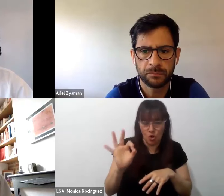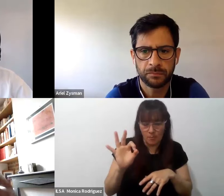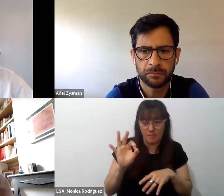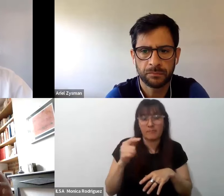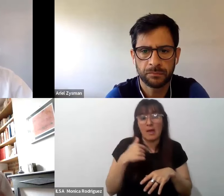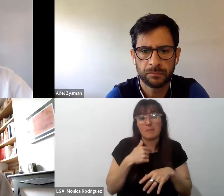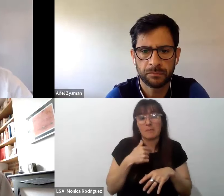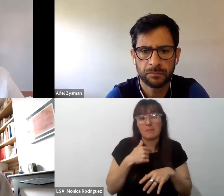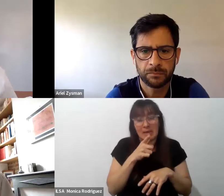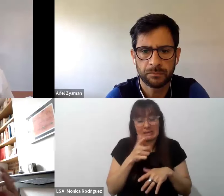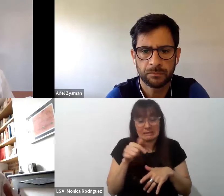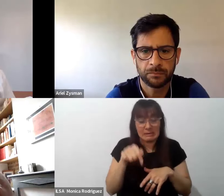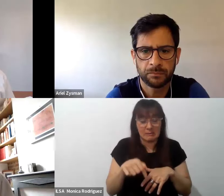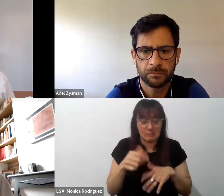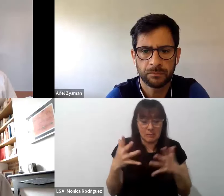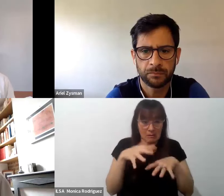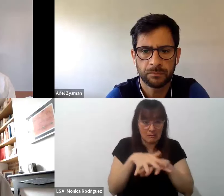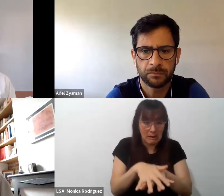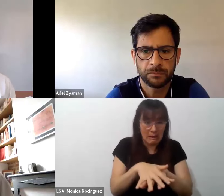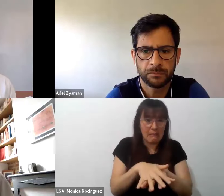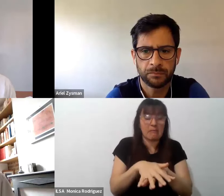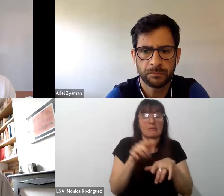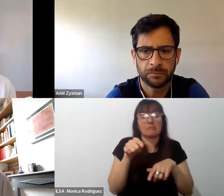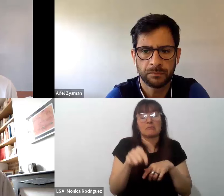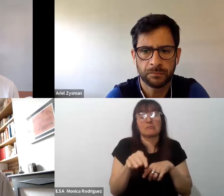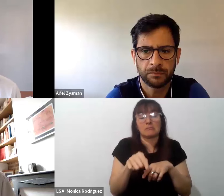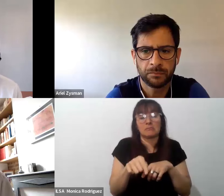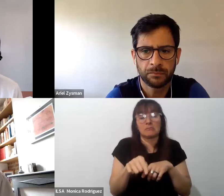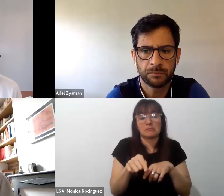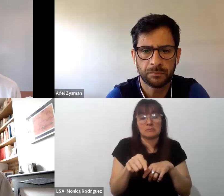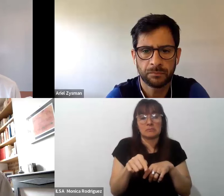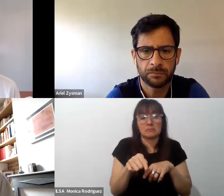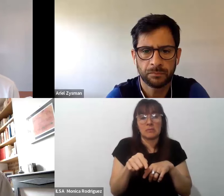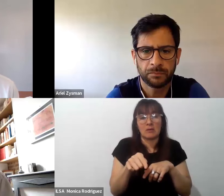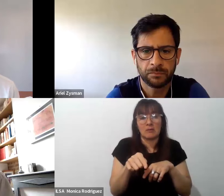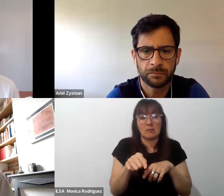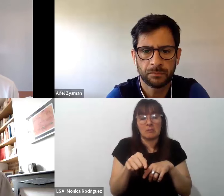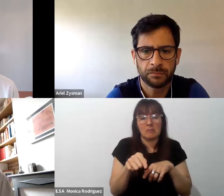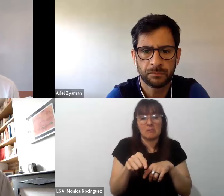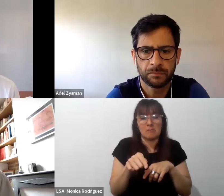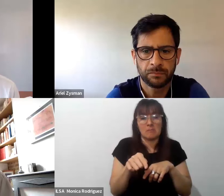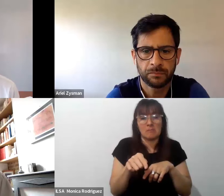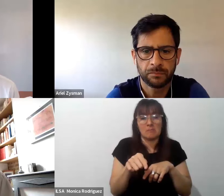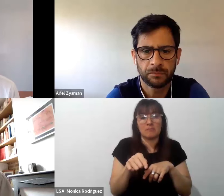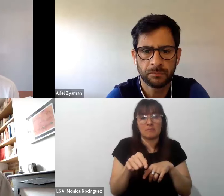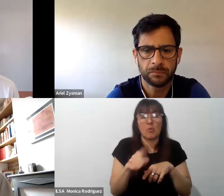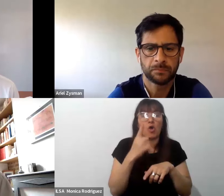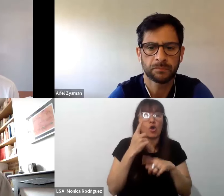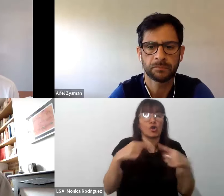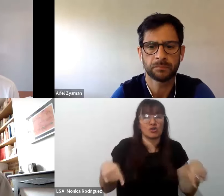que pone en juego y que y donde se encuentran estas diferentes estos diferentes saberes